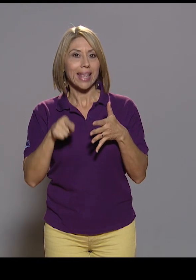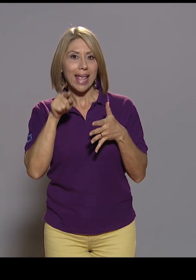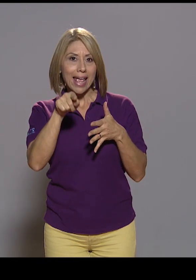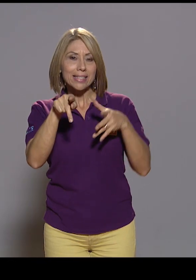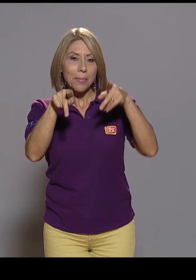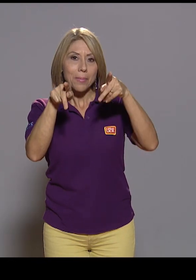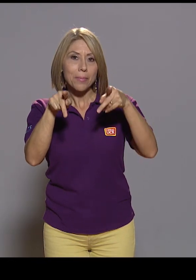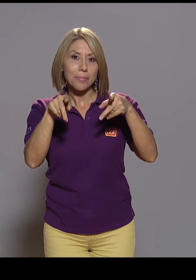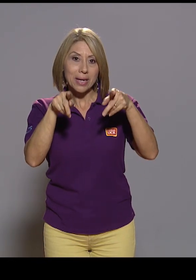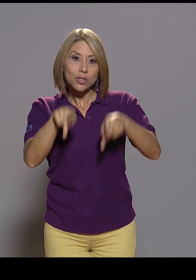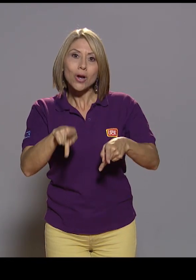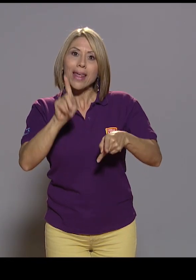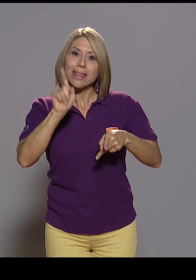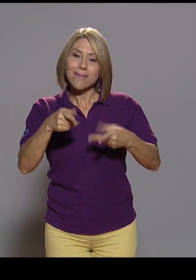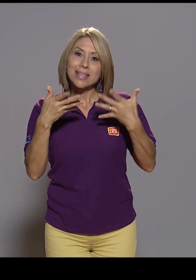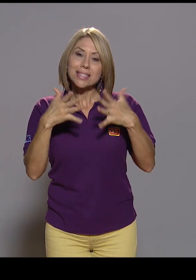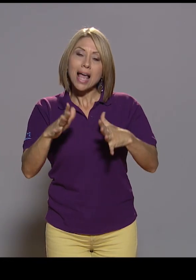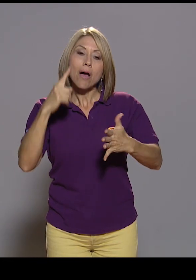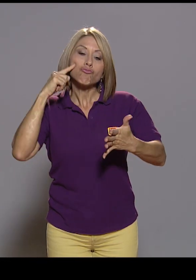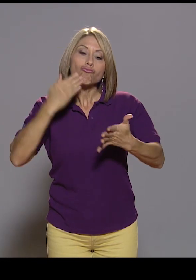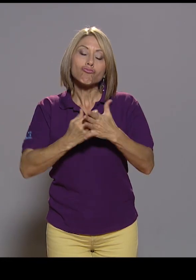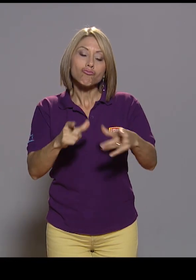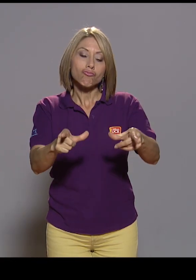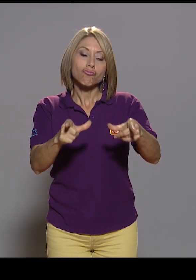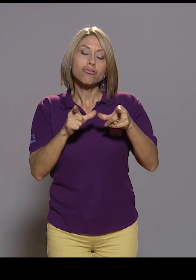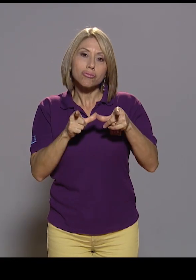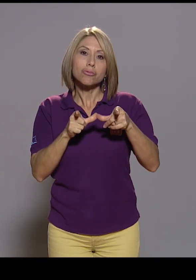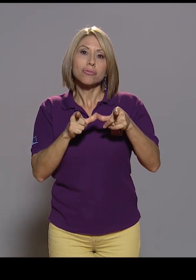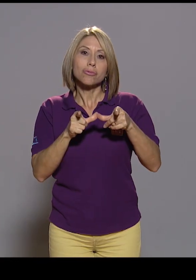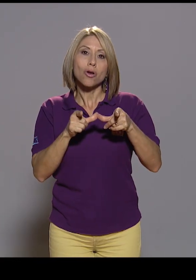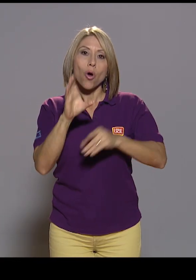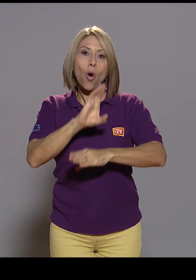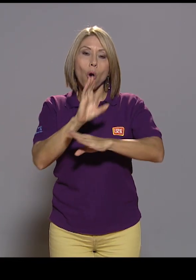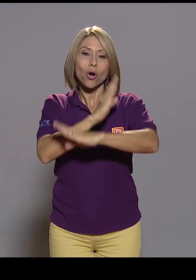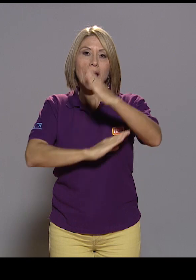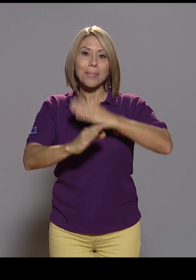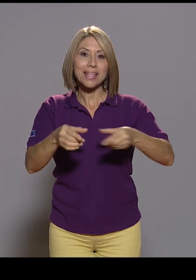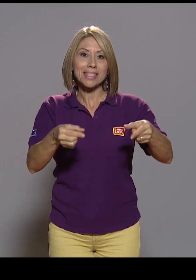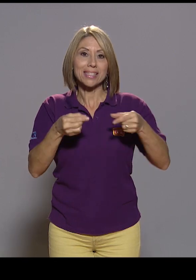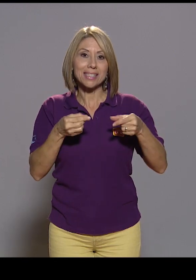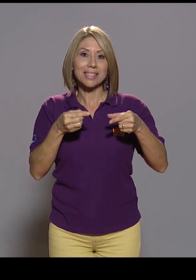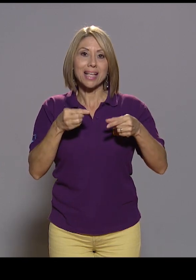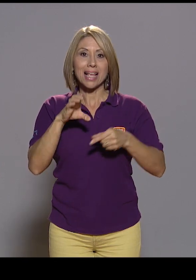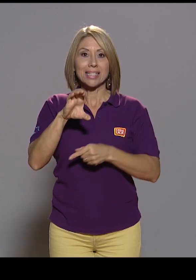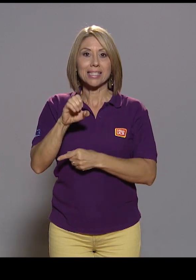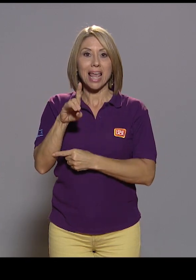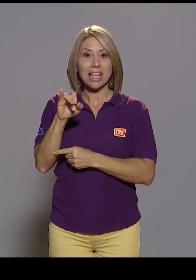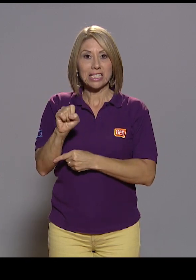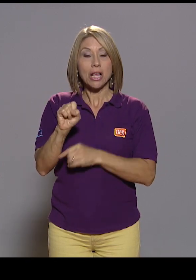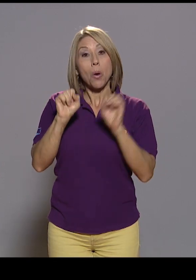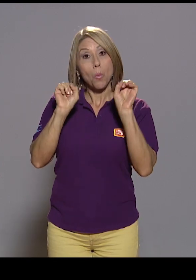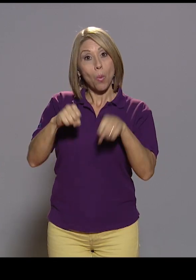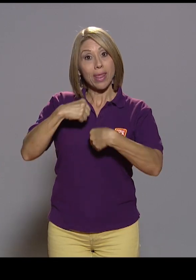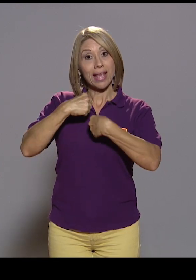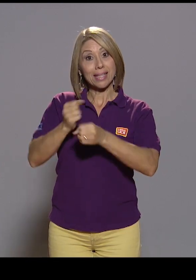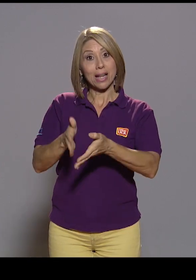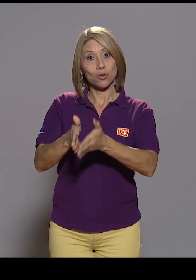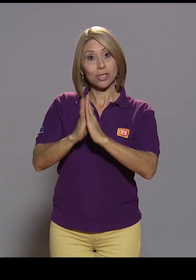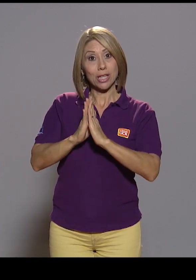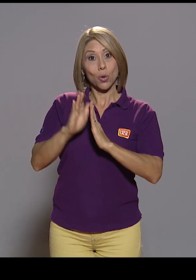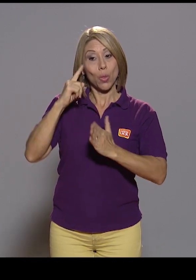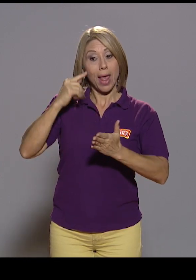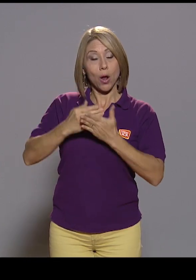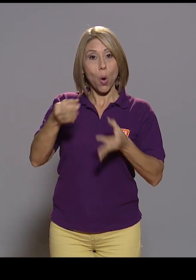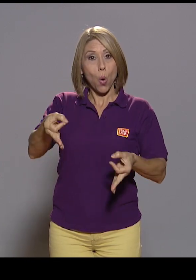en la condición de discapacidad por el CONAPTIS, por el CEDIS, que es muy fácil, incluso vía telefónica por correo electrónico nos pueden